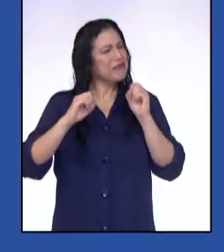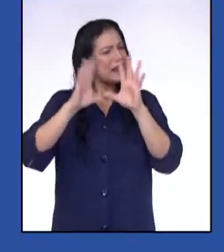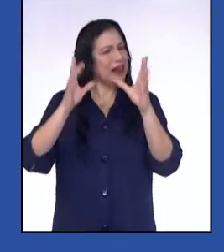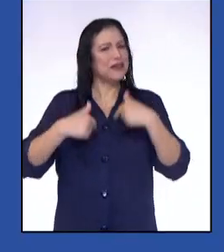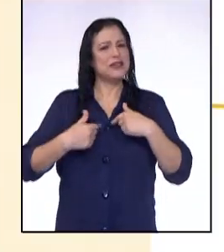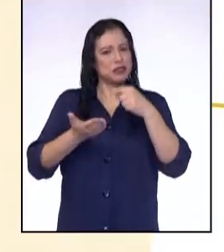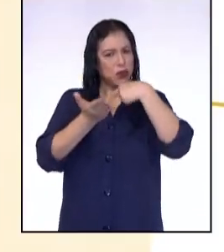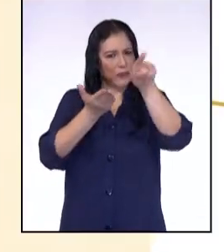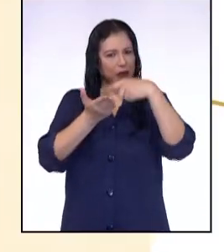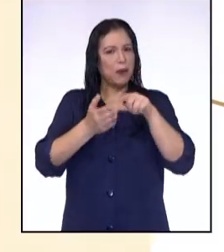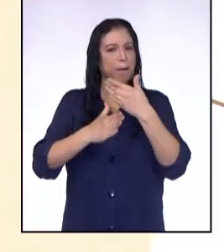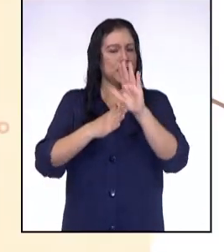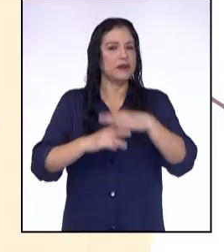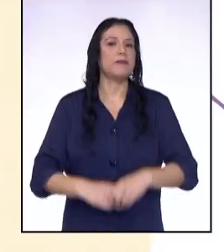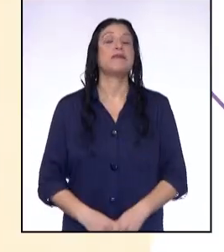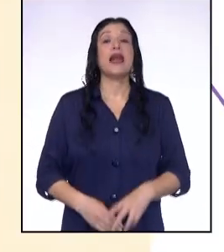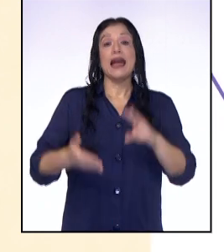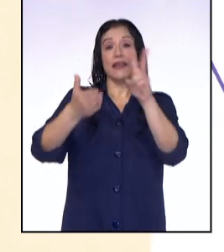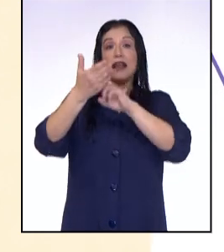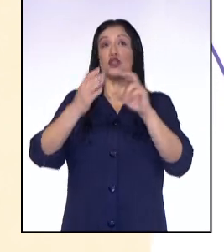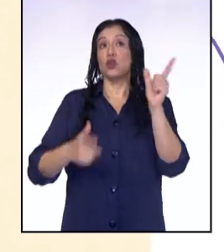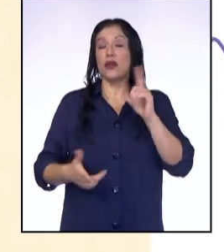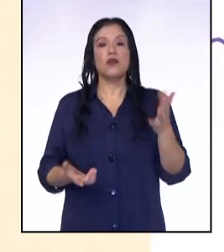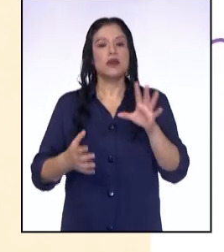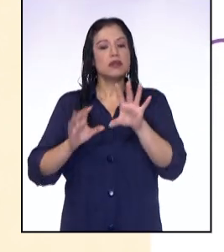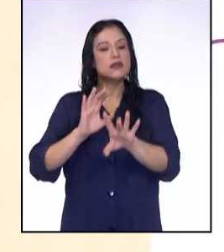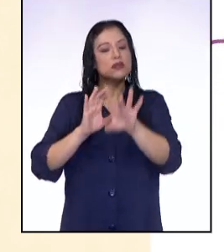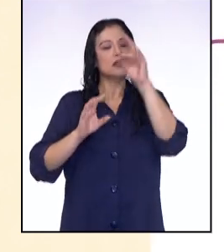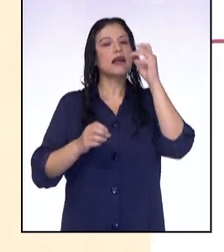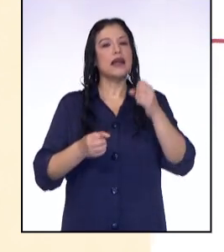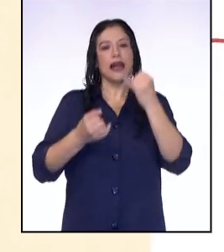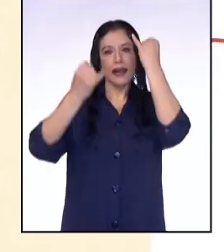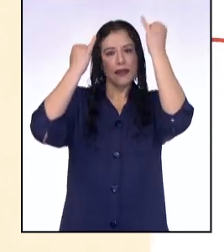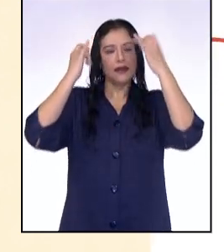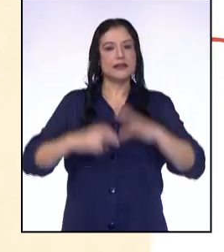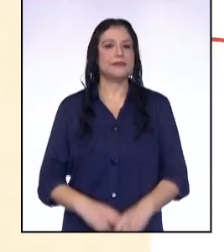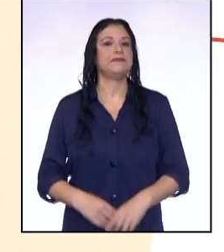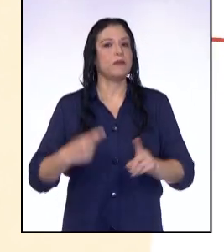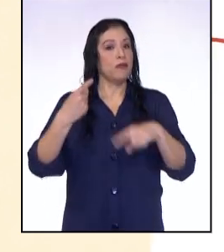aquí van. De la lectura del lunes obtuve las siguientes ideas.